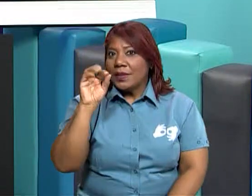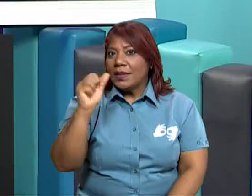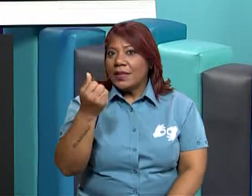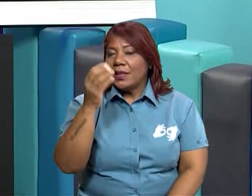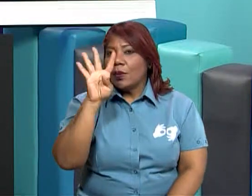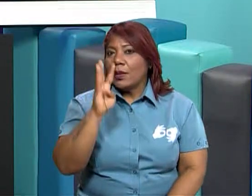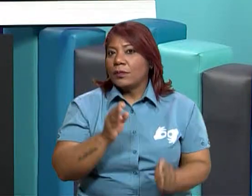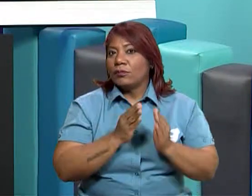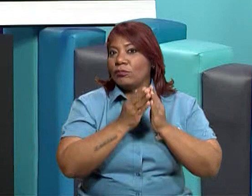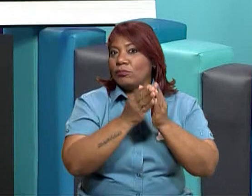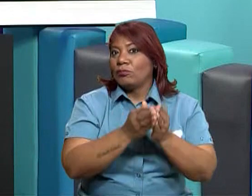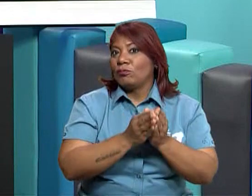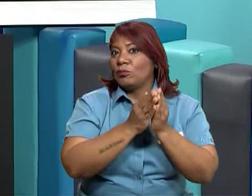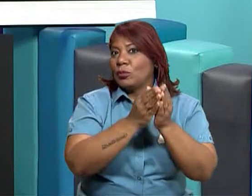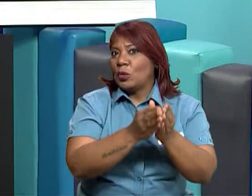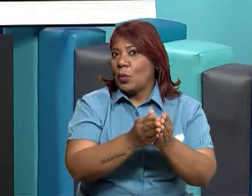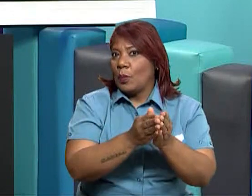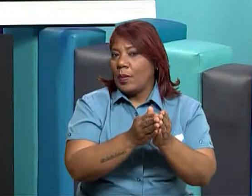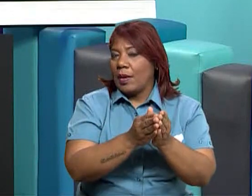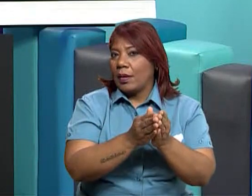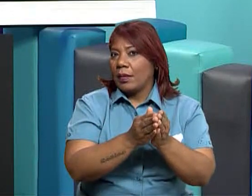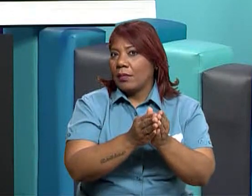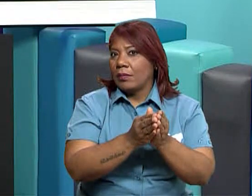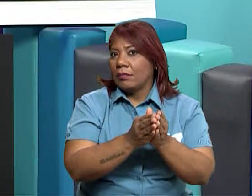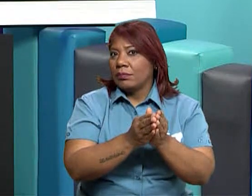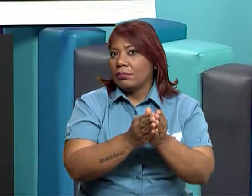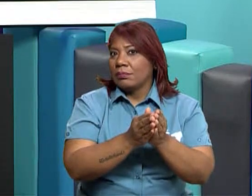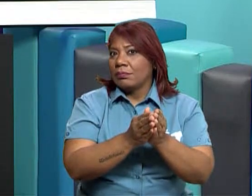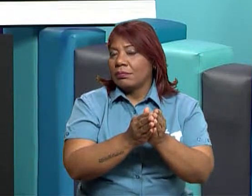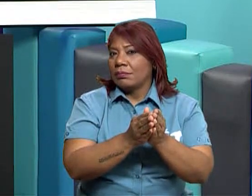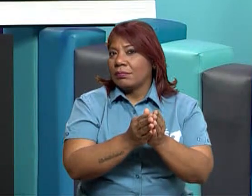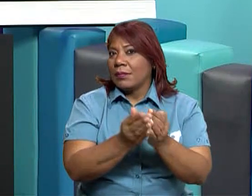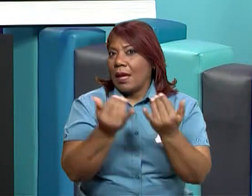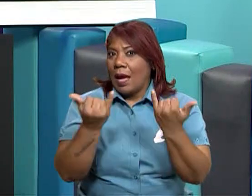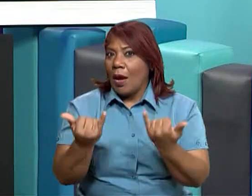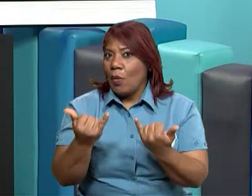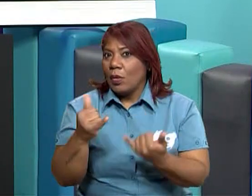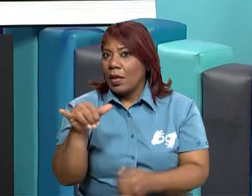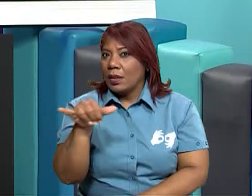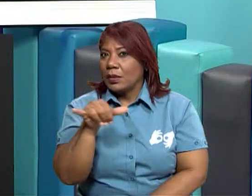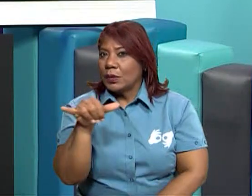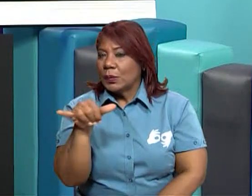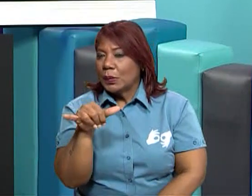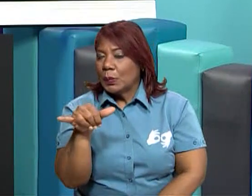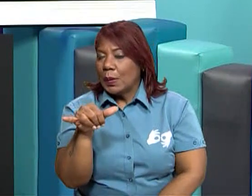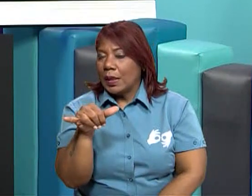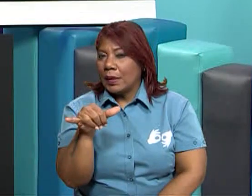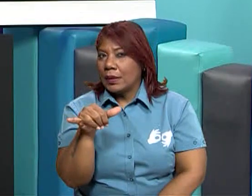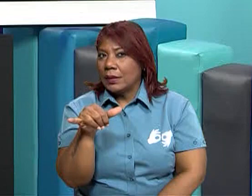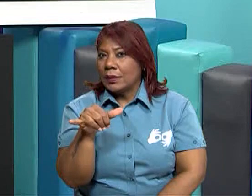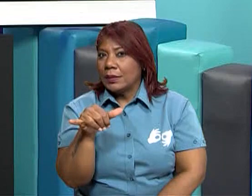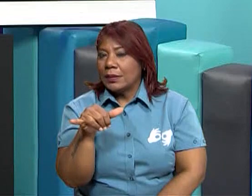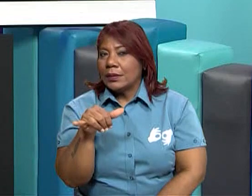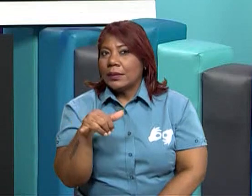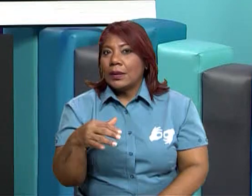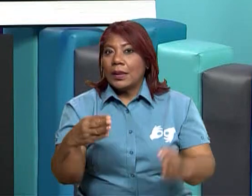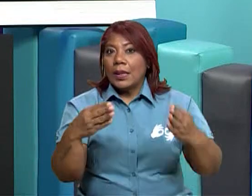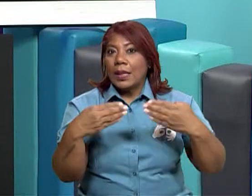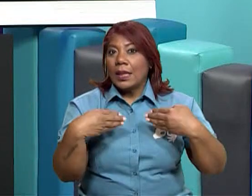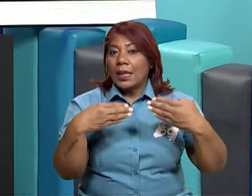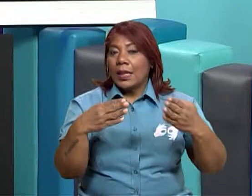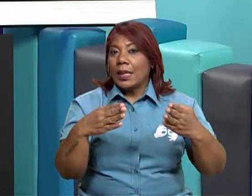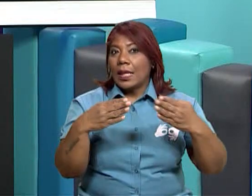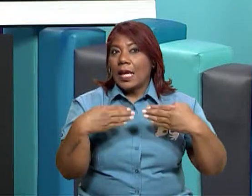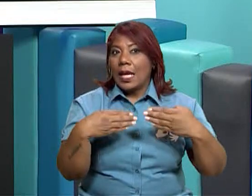tamaño de los barcos era igual que a los de esa época? ¿Nos era funcional tener un canal solo